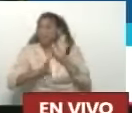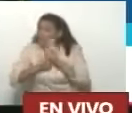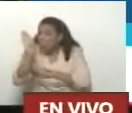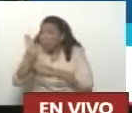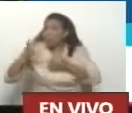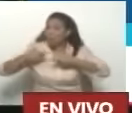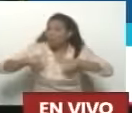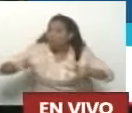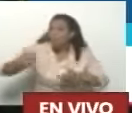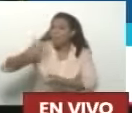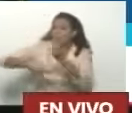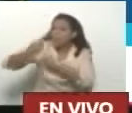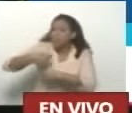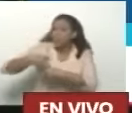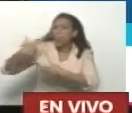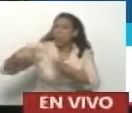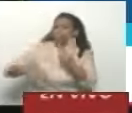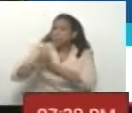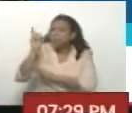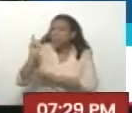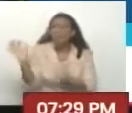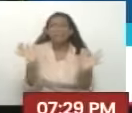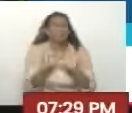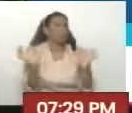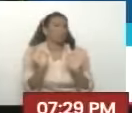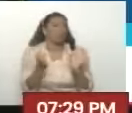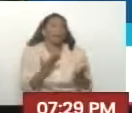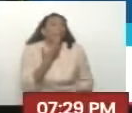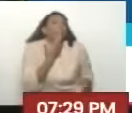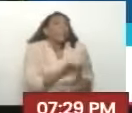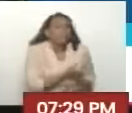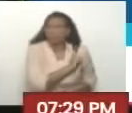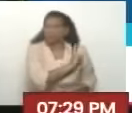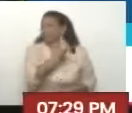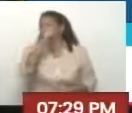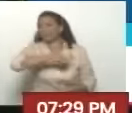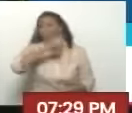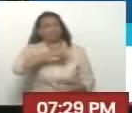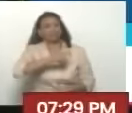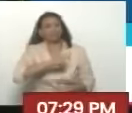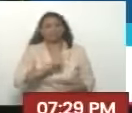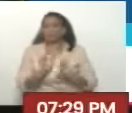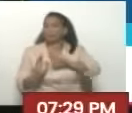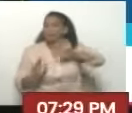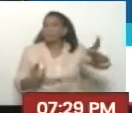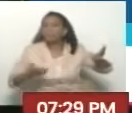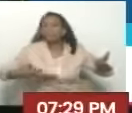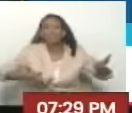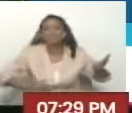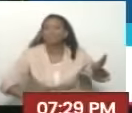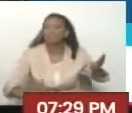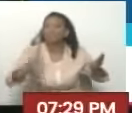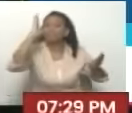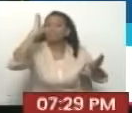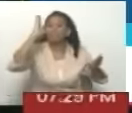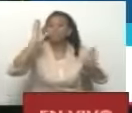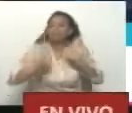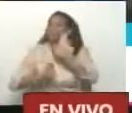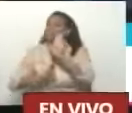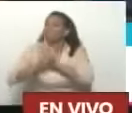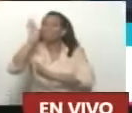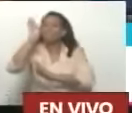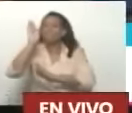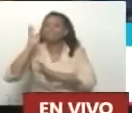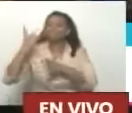expandirse Para desarrollar Y para tomar Su propio camino De bienestar económico Social Estabilidad